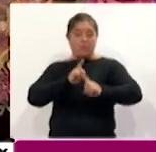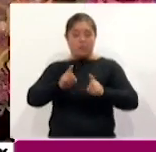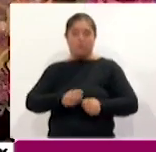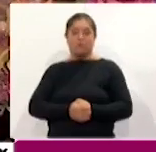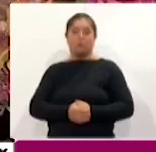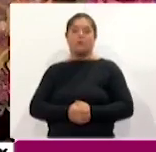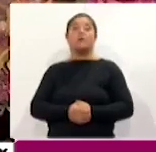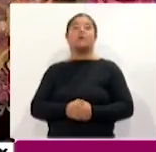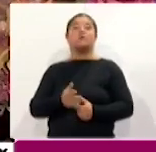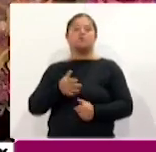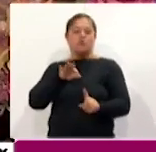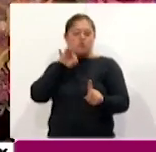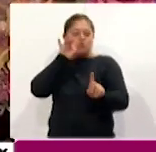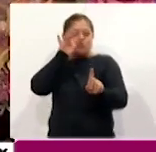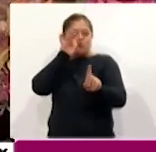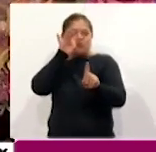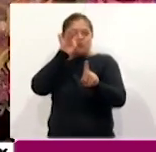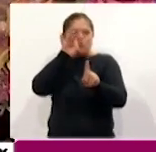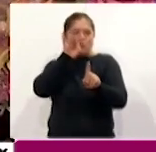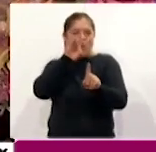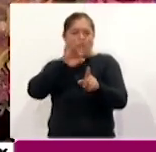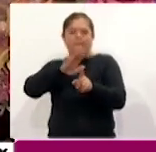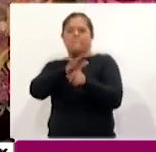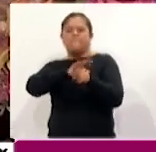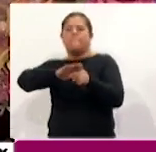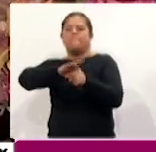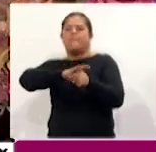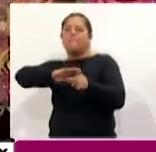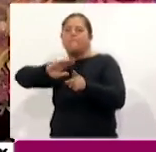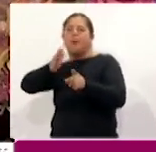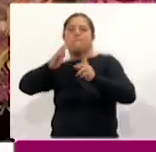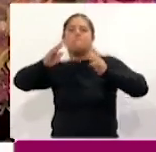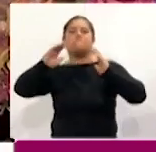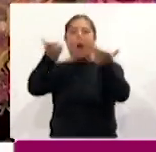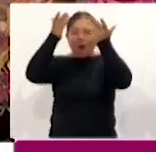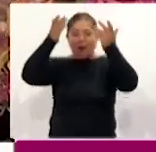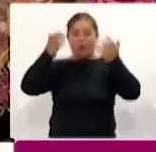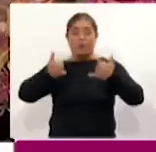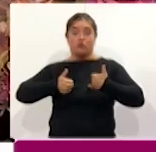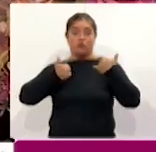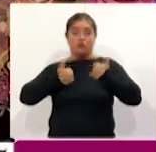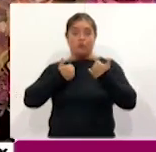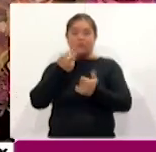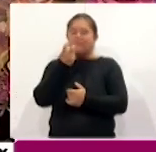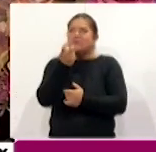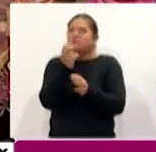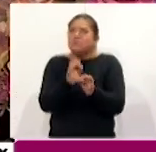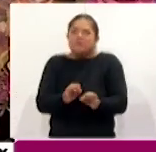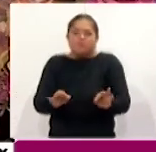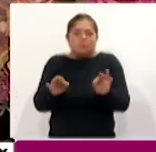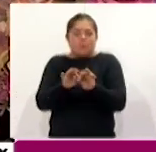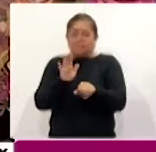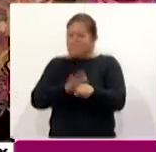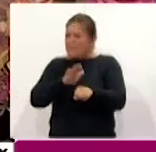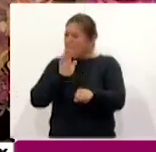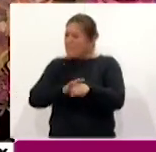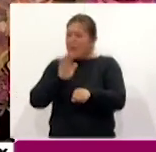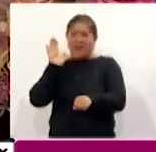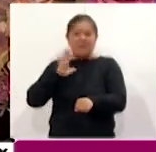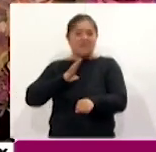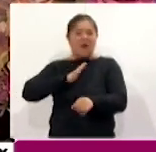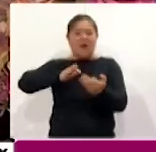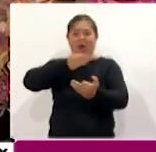incidir en nuestros jóvenes. Esa es la inversión más fructífera que te puedo decir,